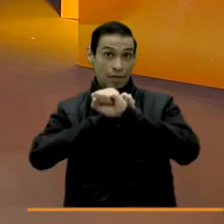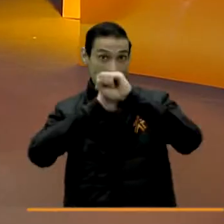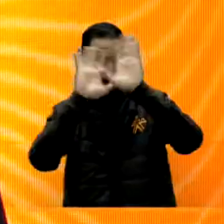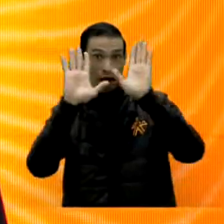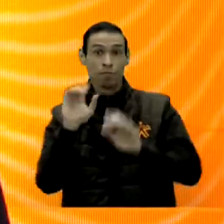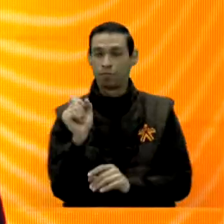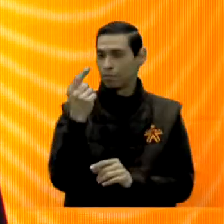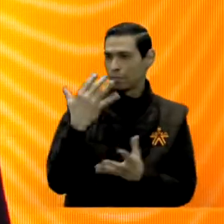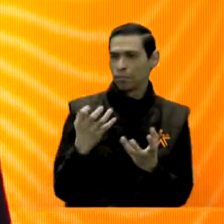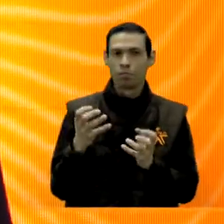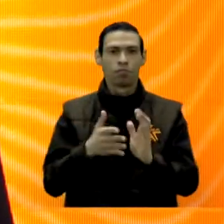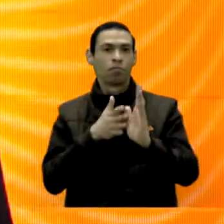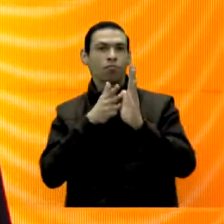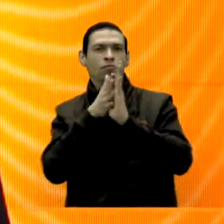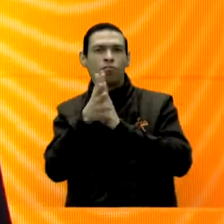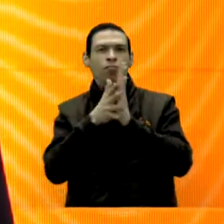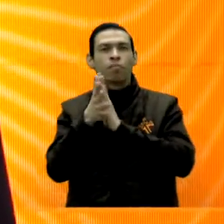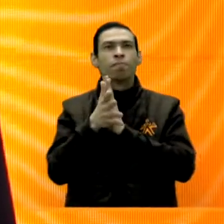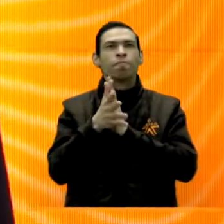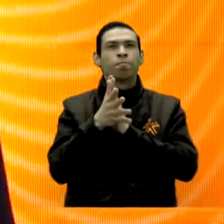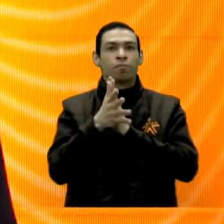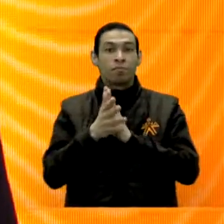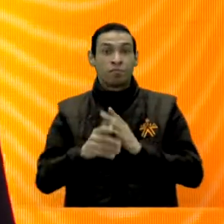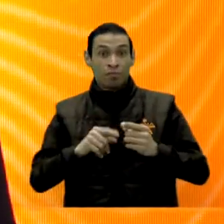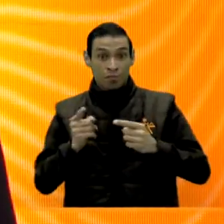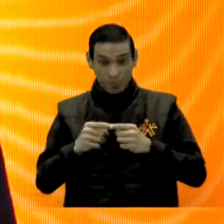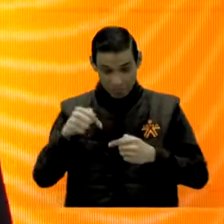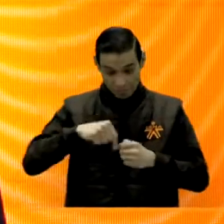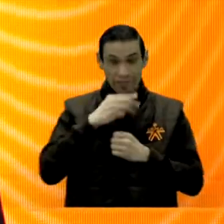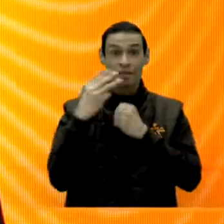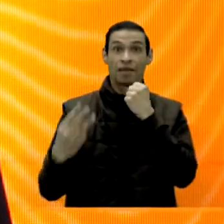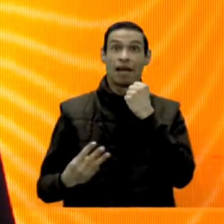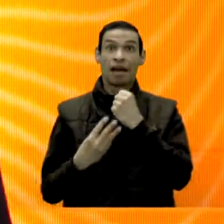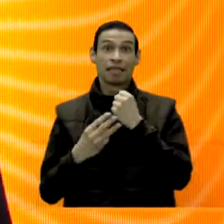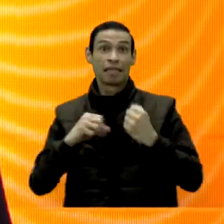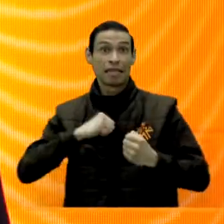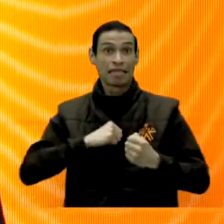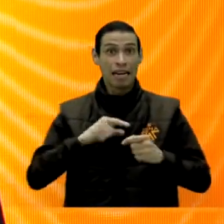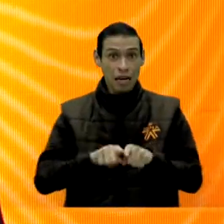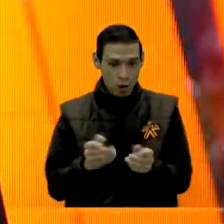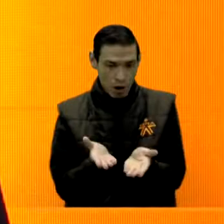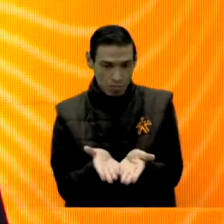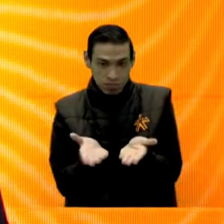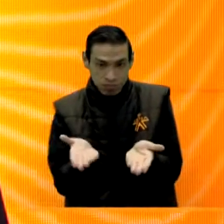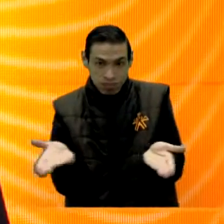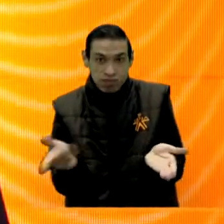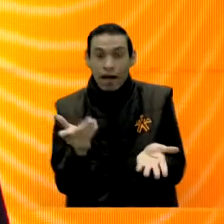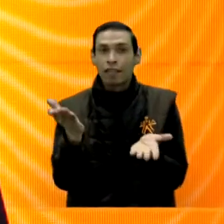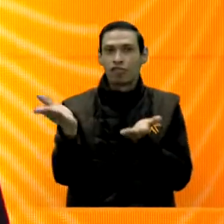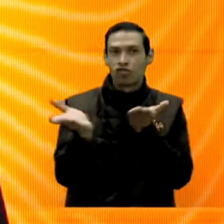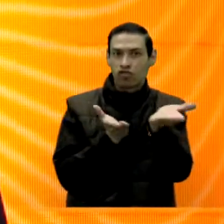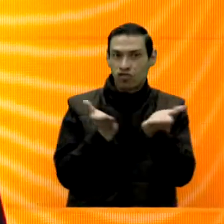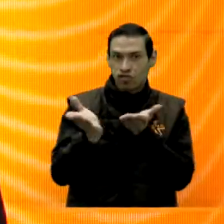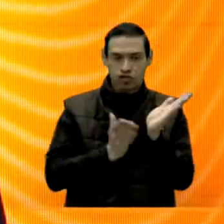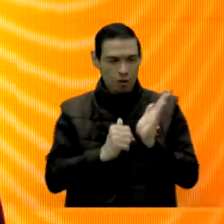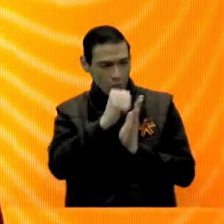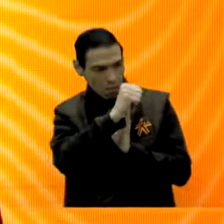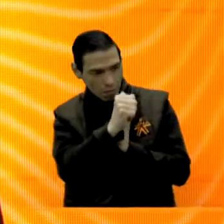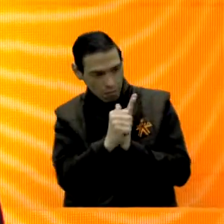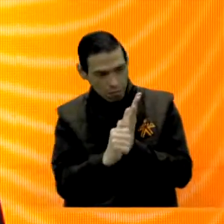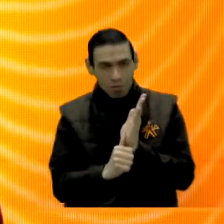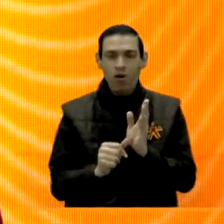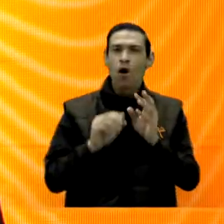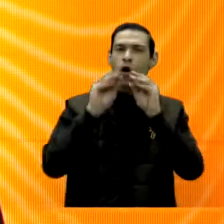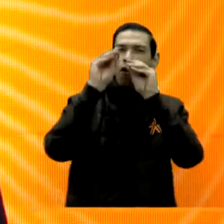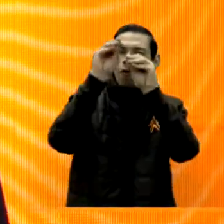que queremos rescatar es que fuera del portafolio de servicios que nosotros tenemos tradicionales en programas